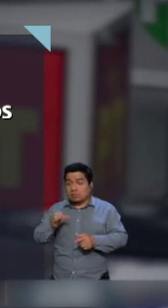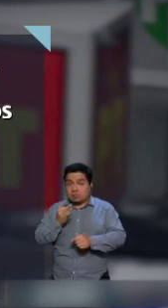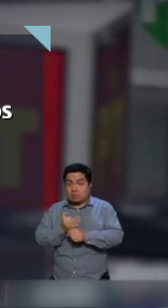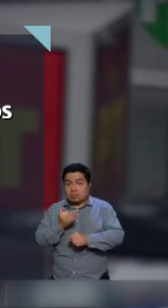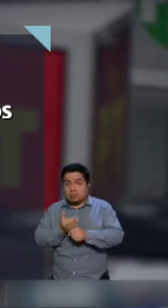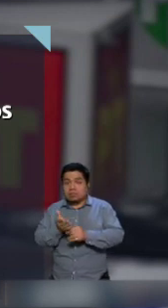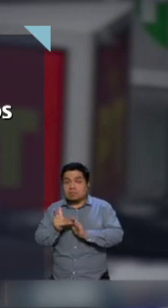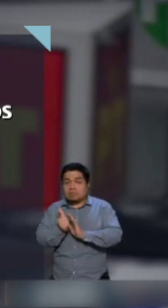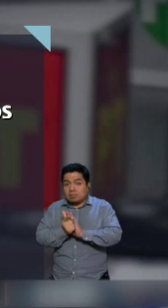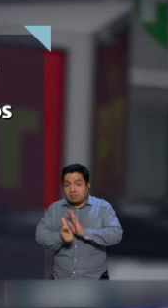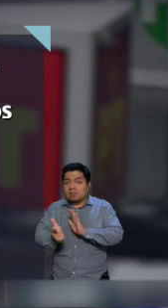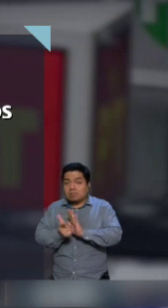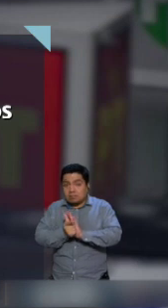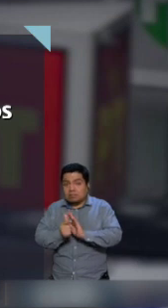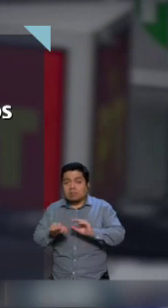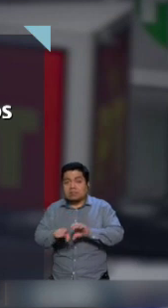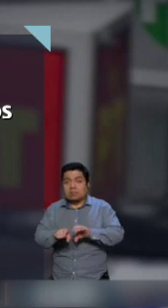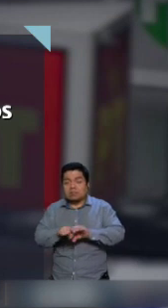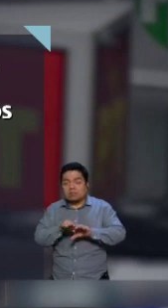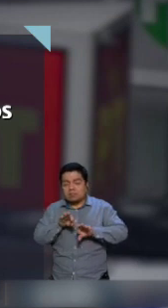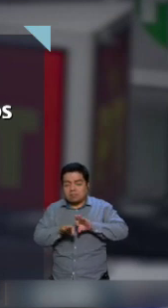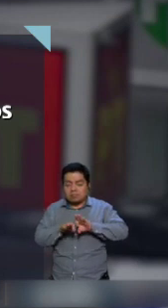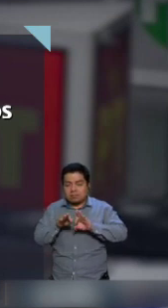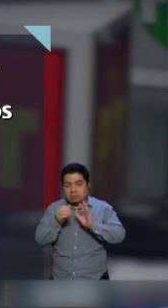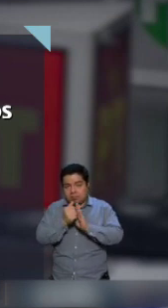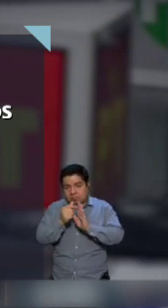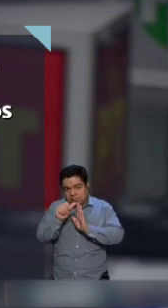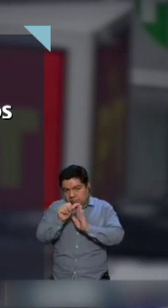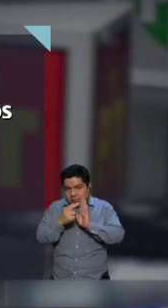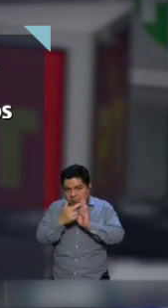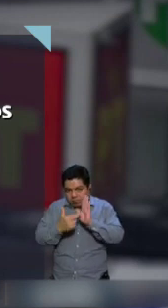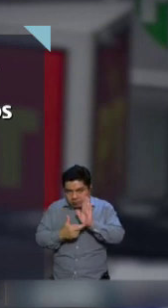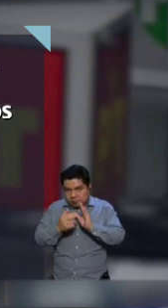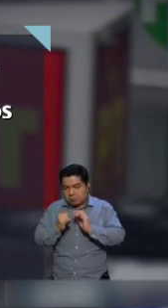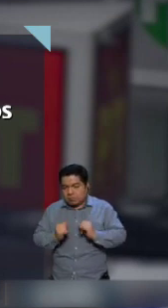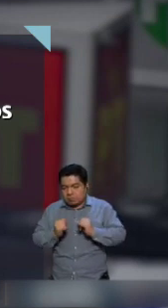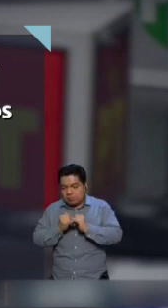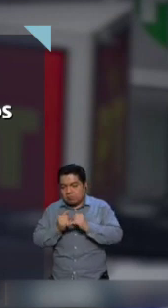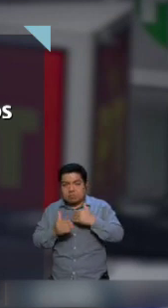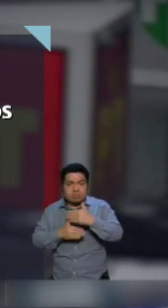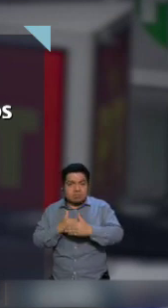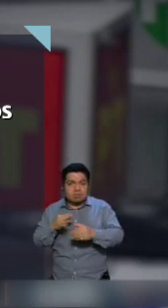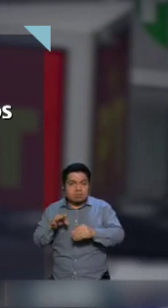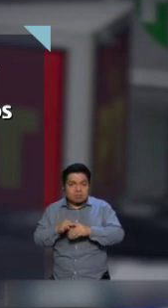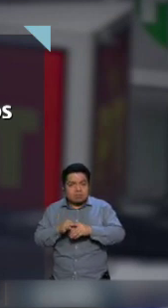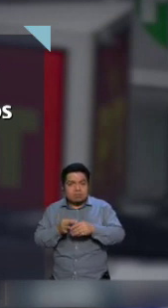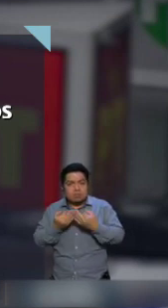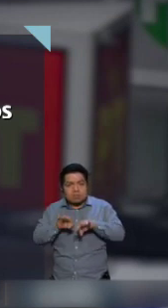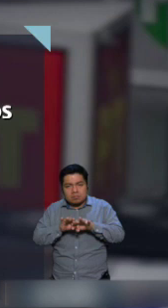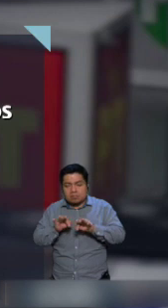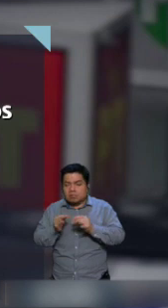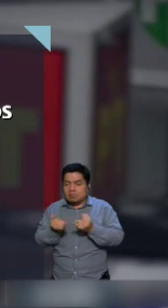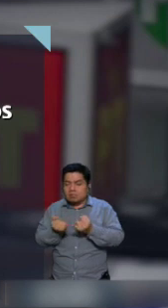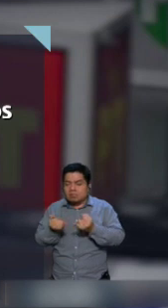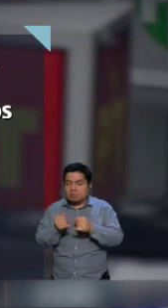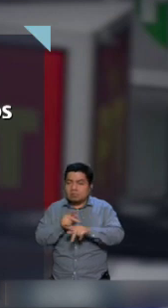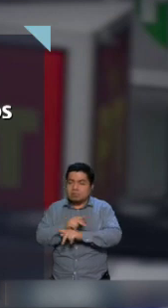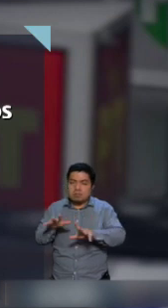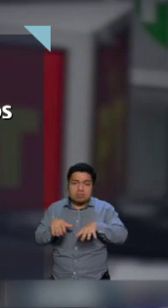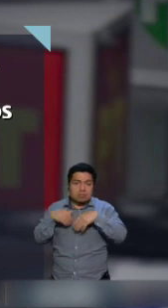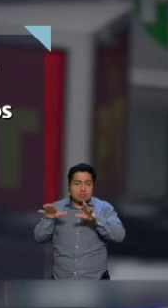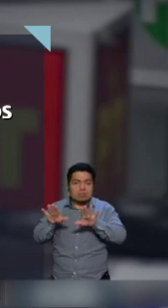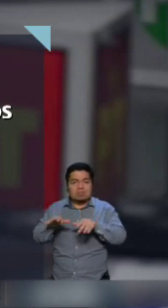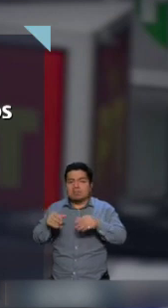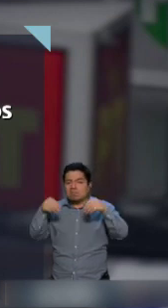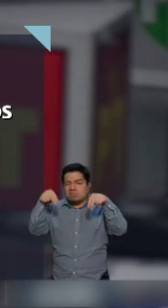una iniciativa de ley que busca armonizar el texto del Código de Instituciones y Procedimientos Electorales con el de la Ley de Publicidad Exterior para